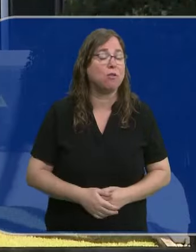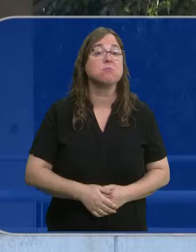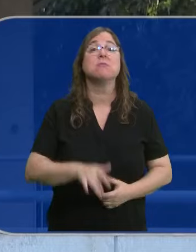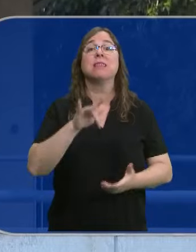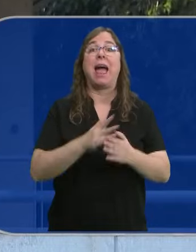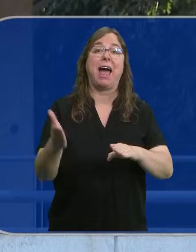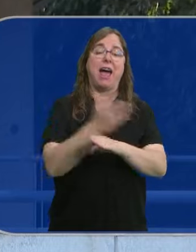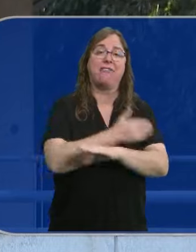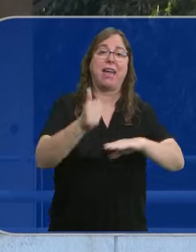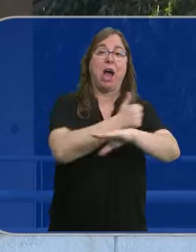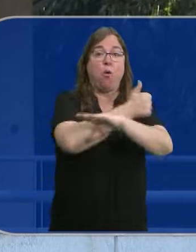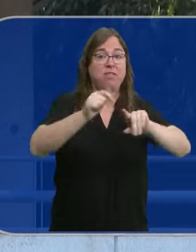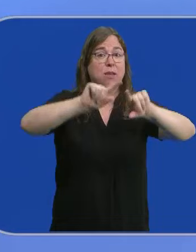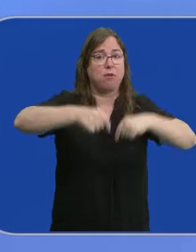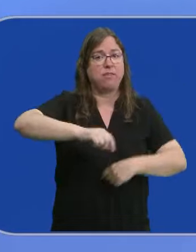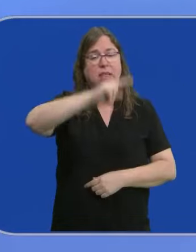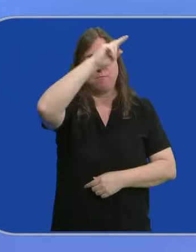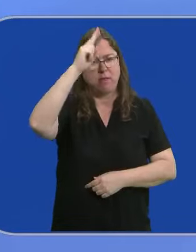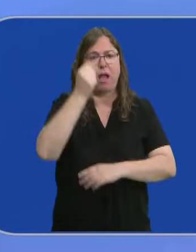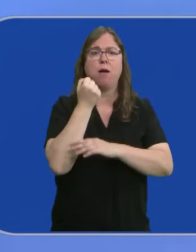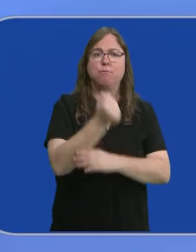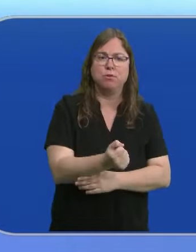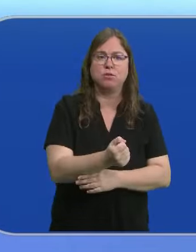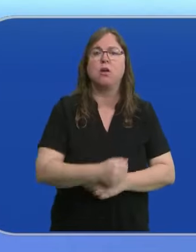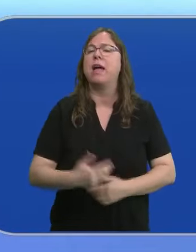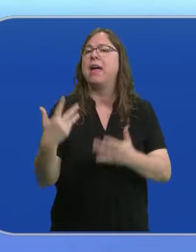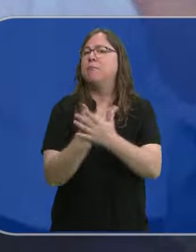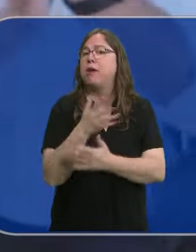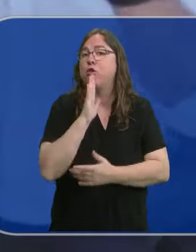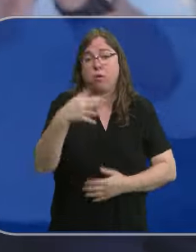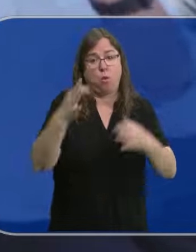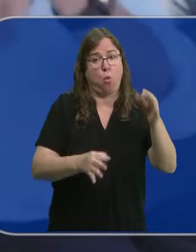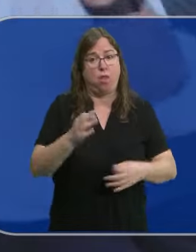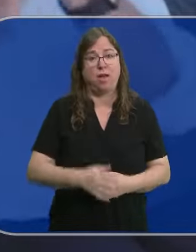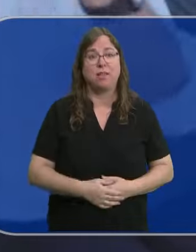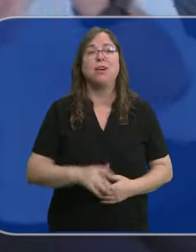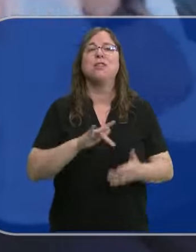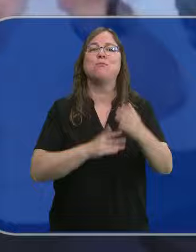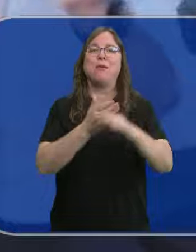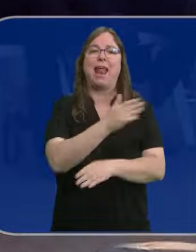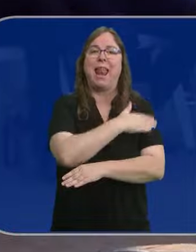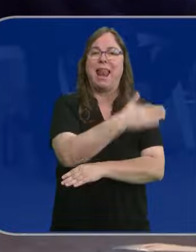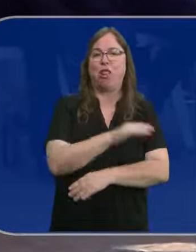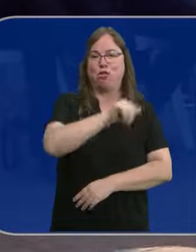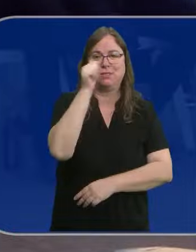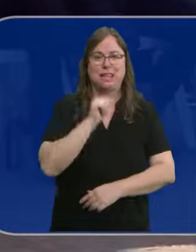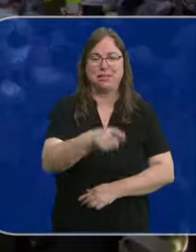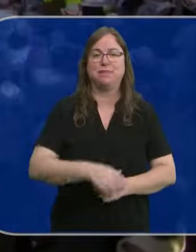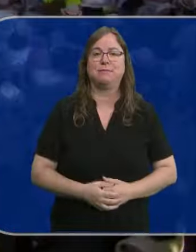Audiencia Provincial de Madrid respalda la investigación. ¿De las explicaciones dónde las tiene que dar? En un juzgado. Tras ello, su aparición con Pedro Sánchez.